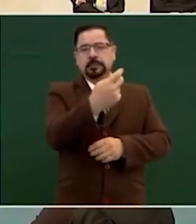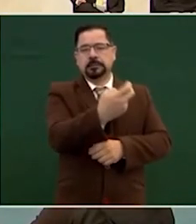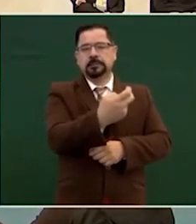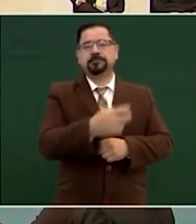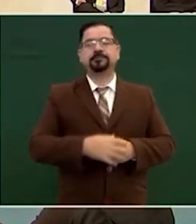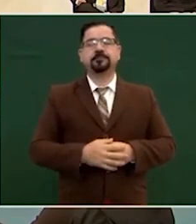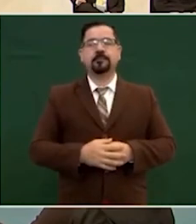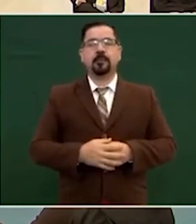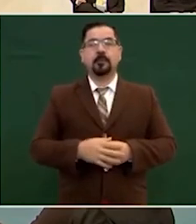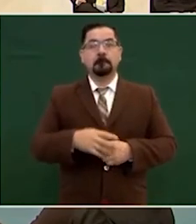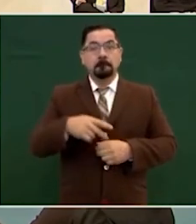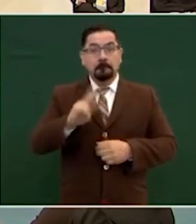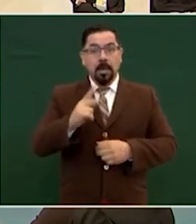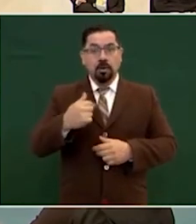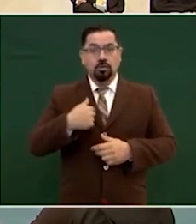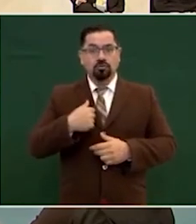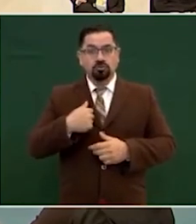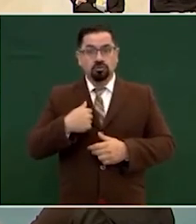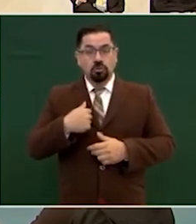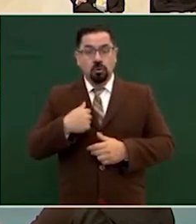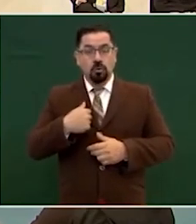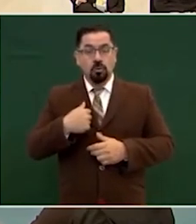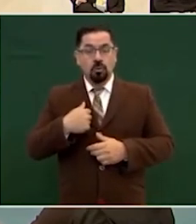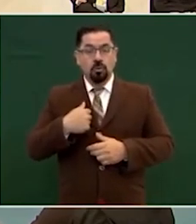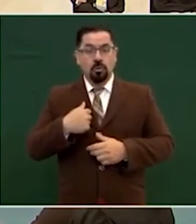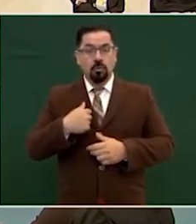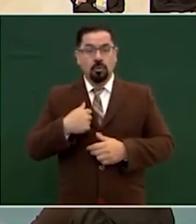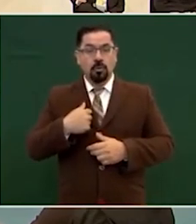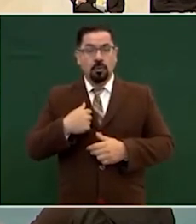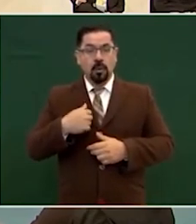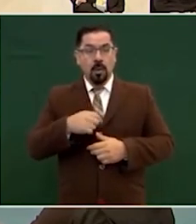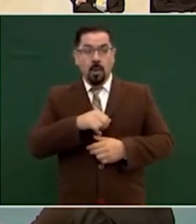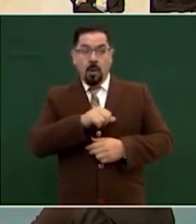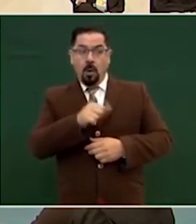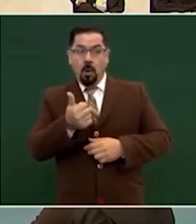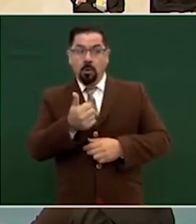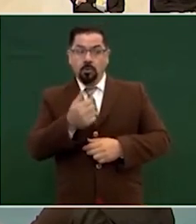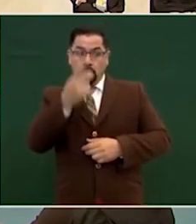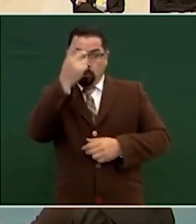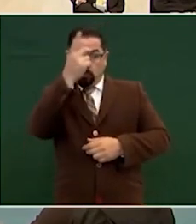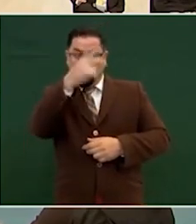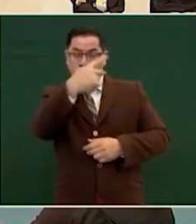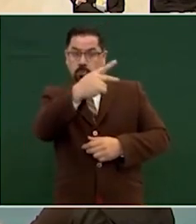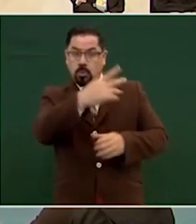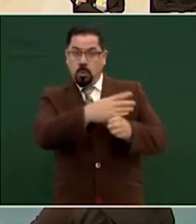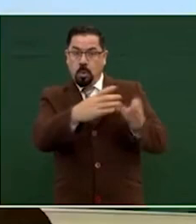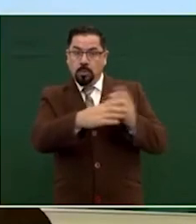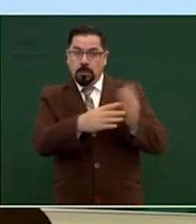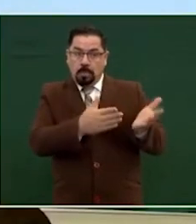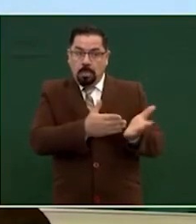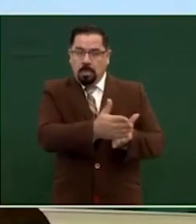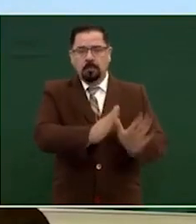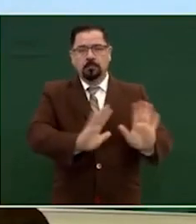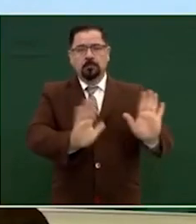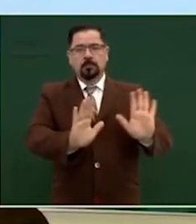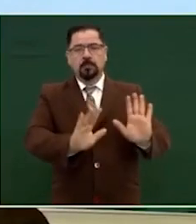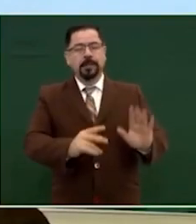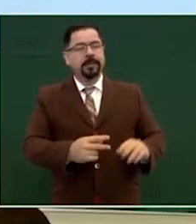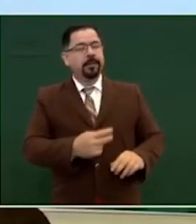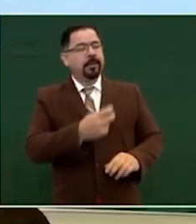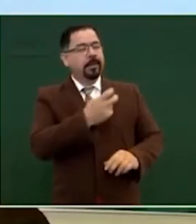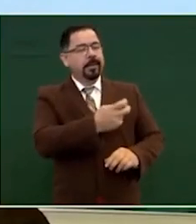sin meterme en otros bienes nada más esto